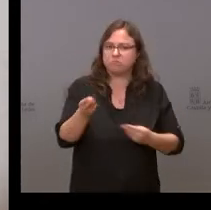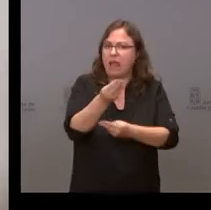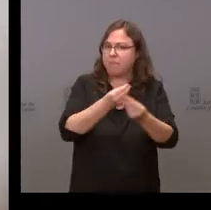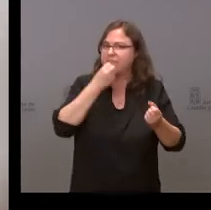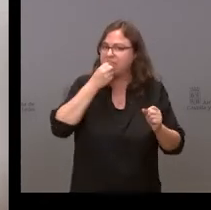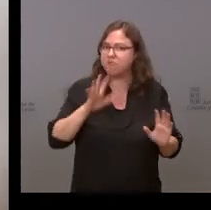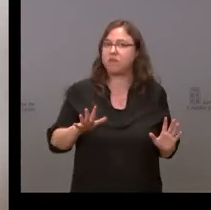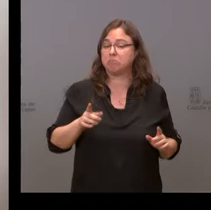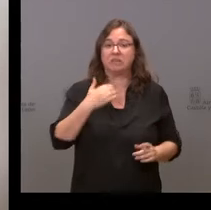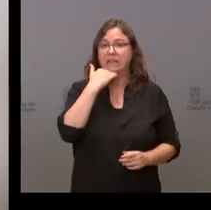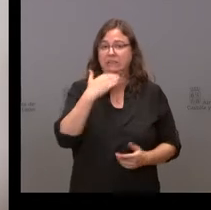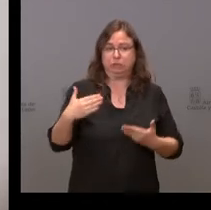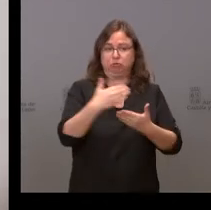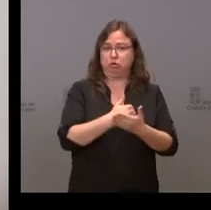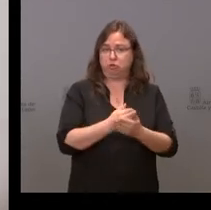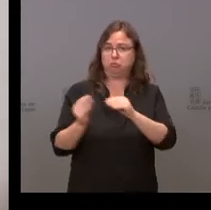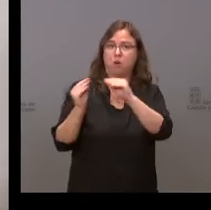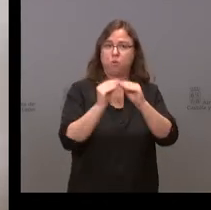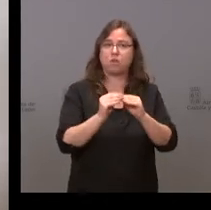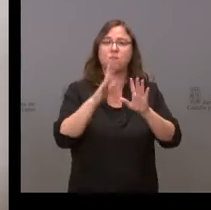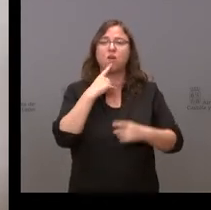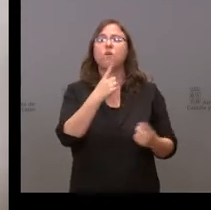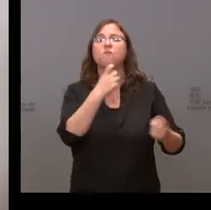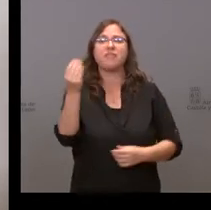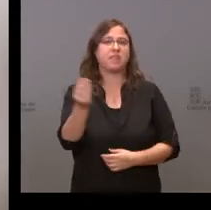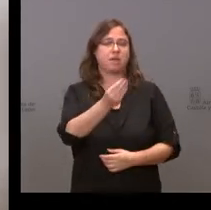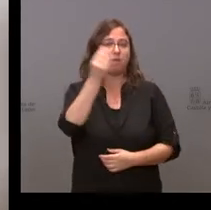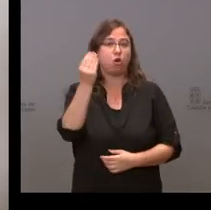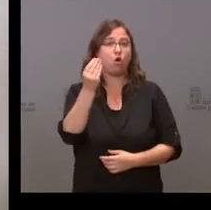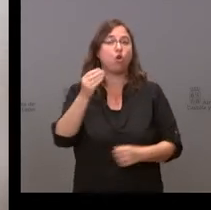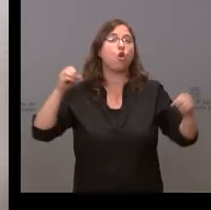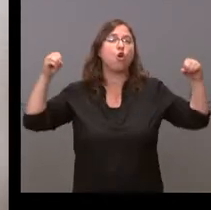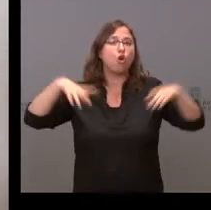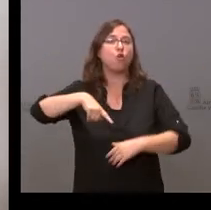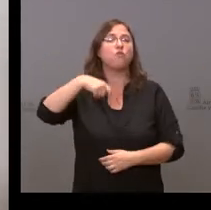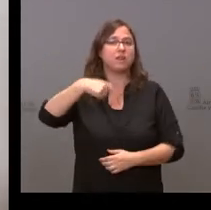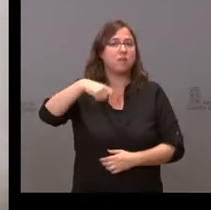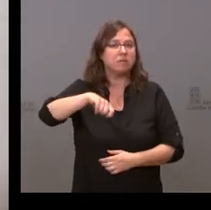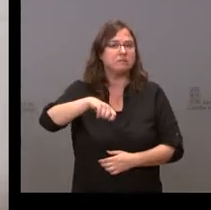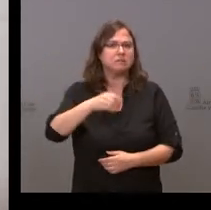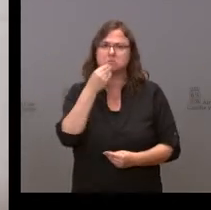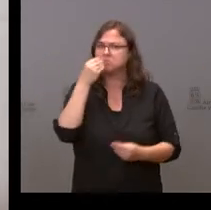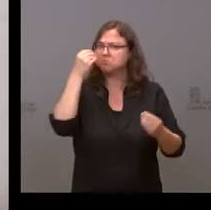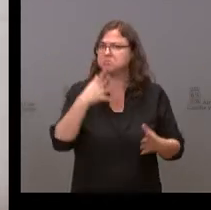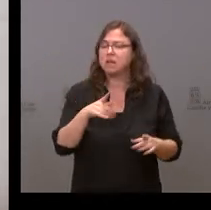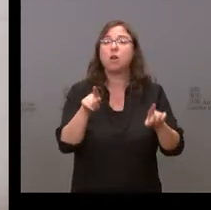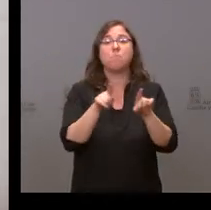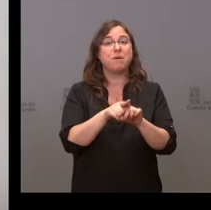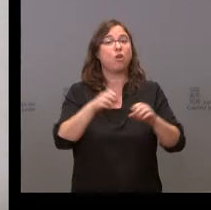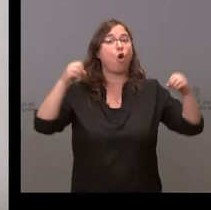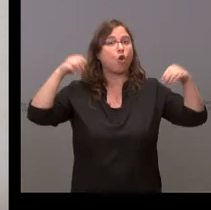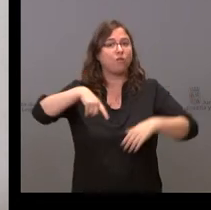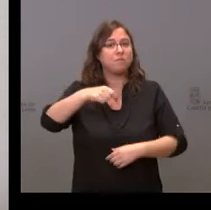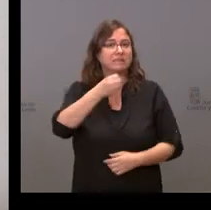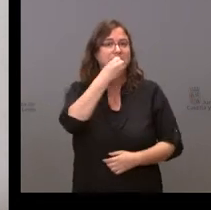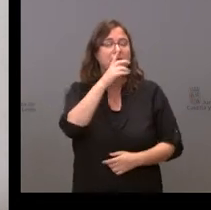básicamente por todos, pero que tenemos que mejorar. La conferencia de presidentes es un buen instrumento, pero no es menos cierto que hay que hacer